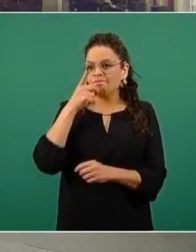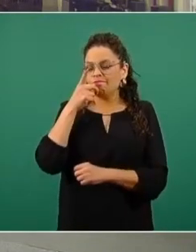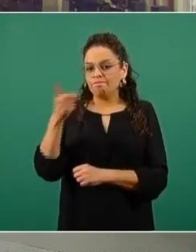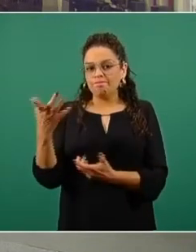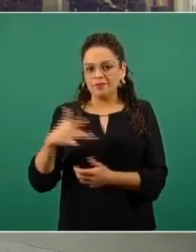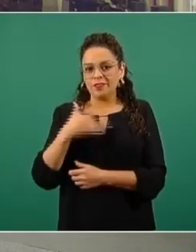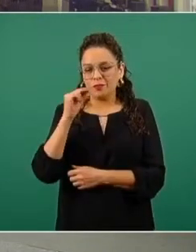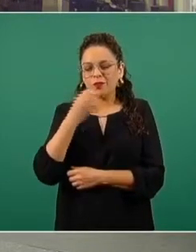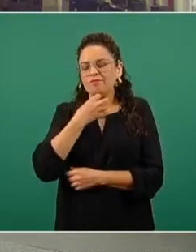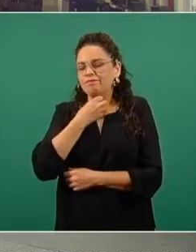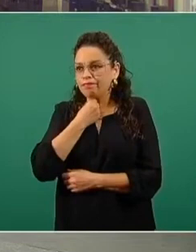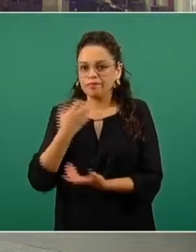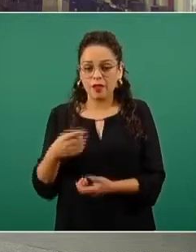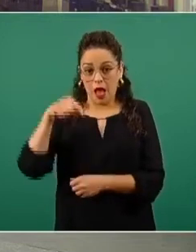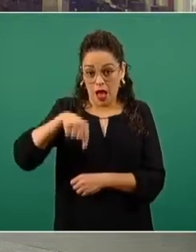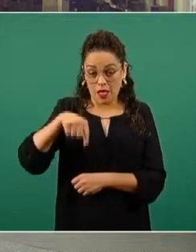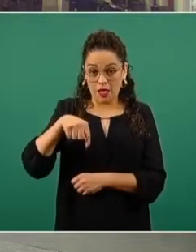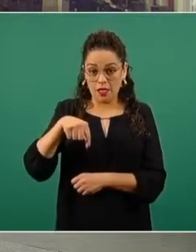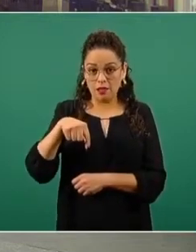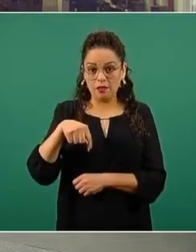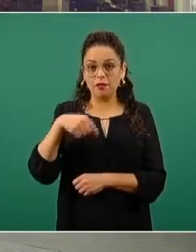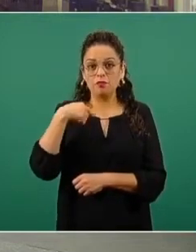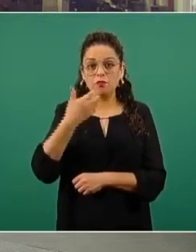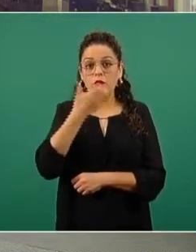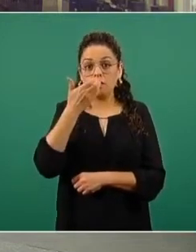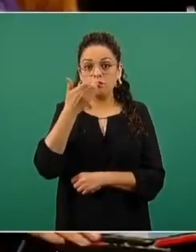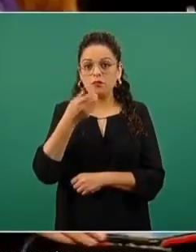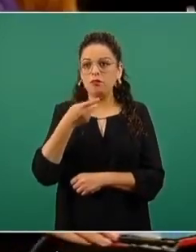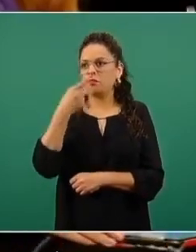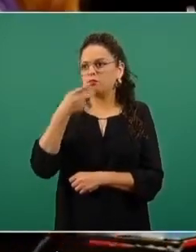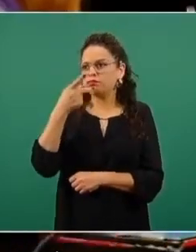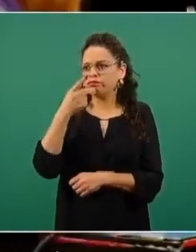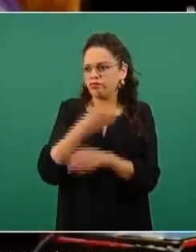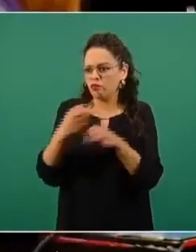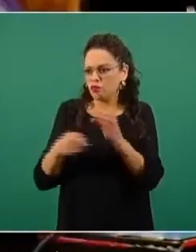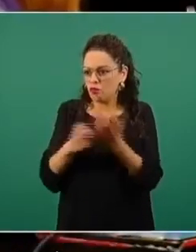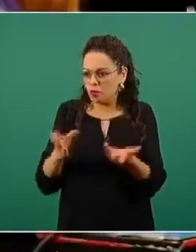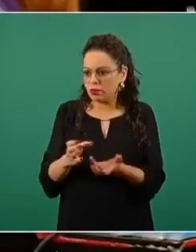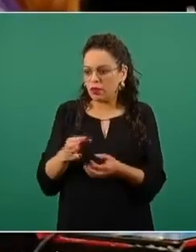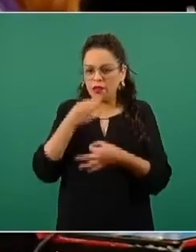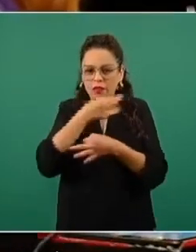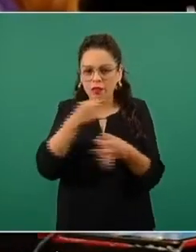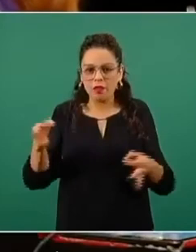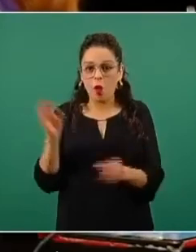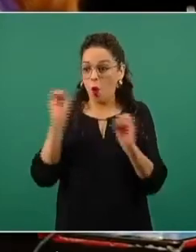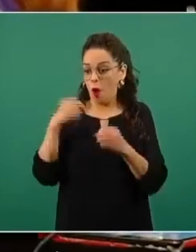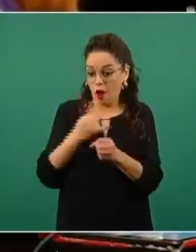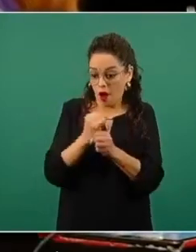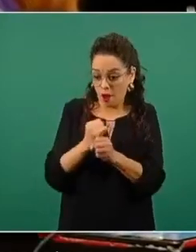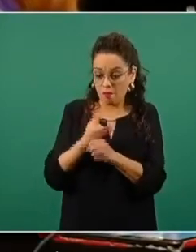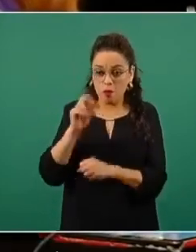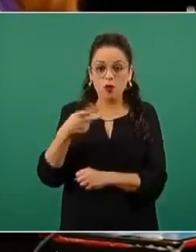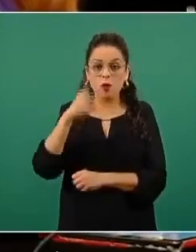No suelo yo aquí ventilar algún trabajo que no haya investigado de manera directa, pero este me parece que puede ser